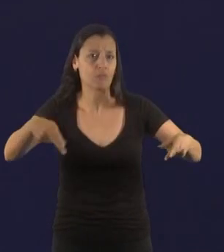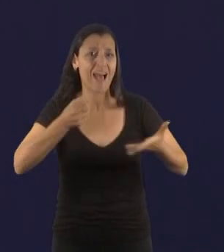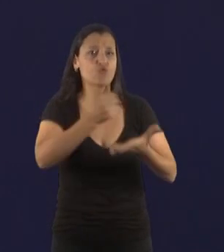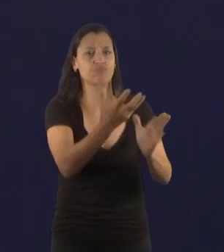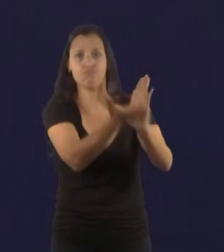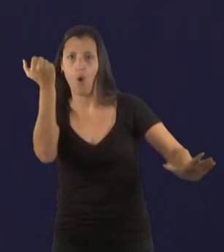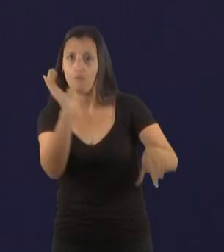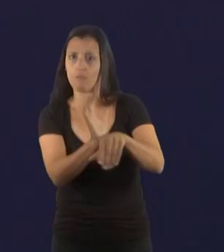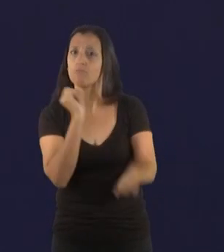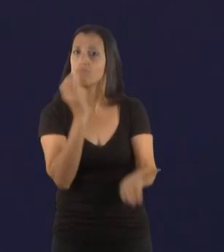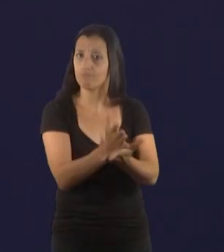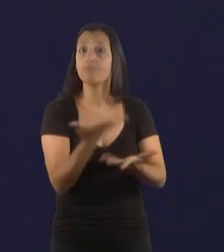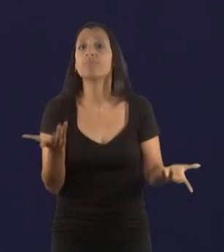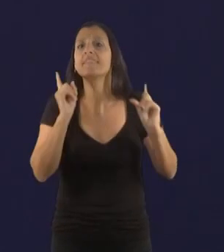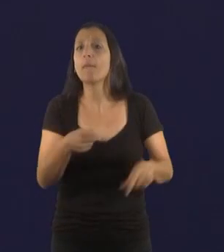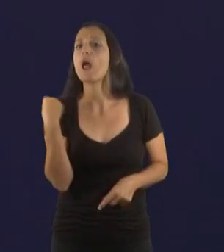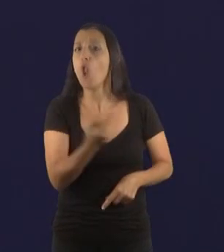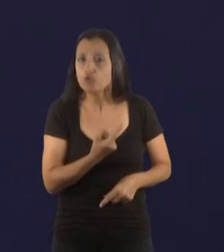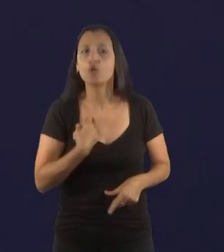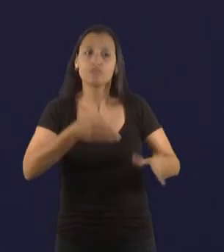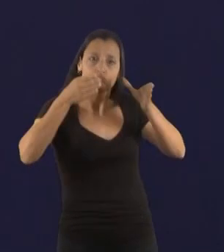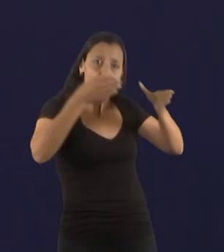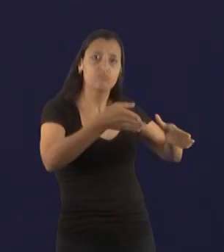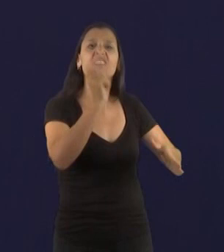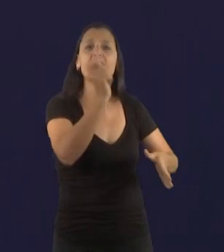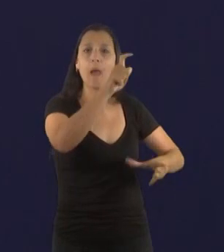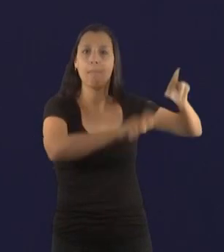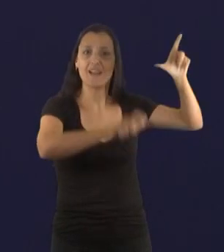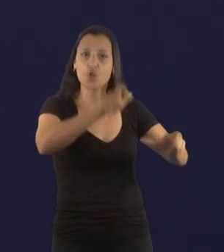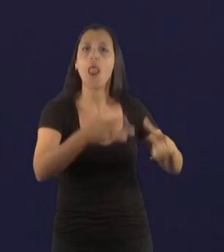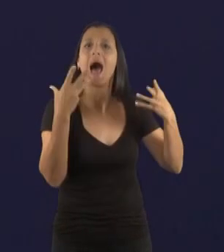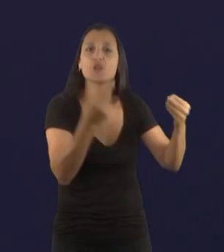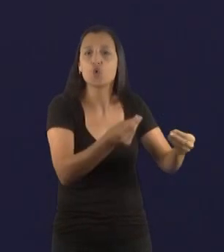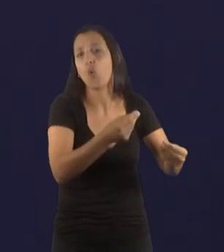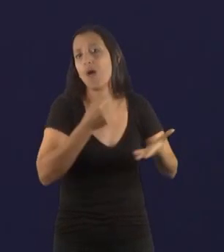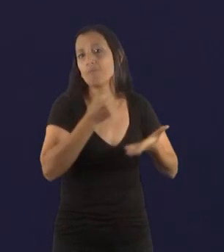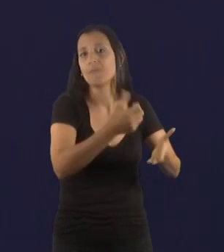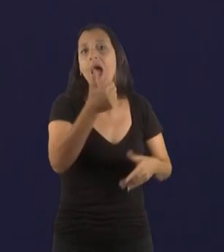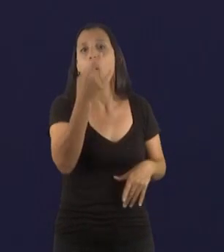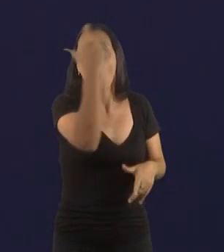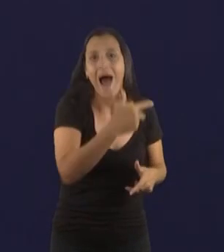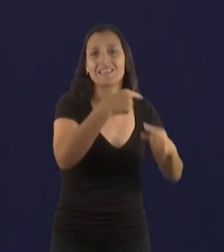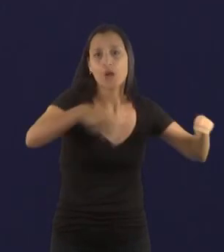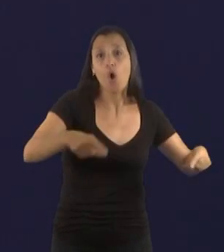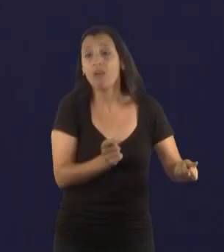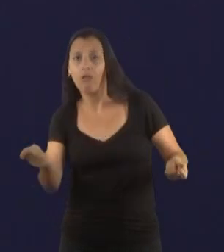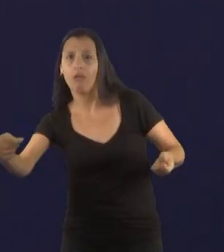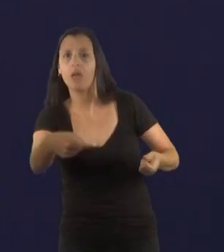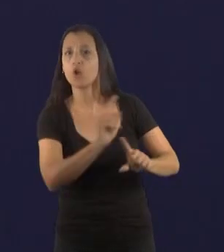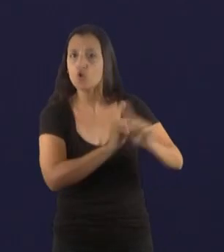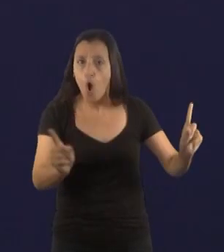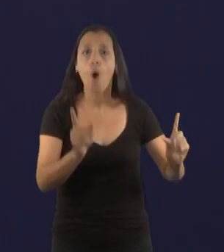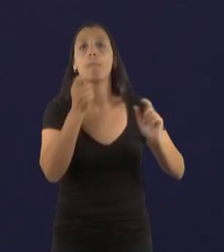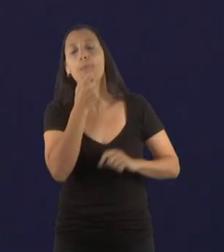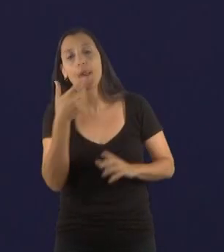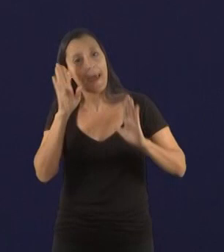en efectivamente priorizar las ayudas que son de asignación directa y donde no hay intermediarios como puede ser por ejemplo